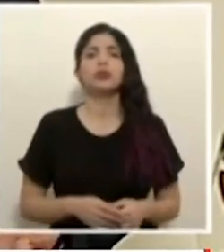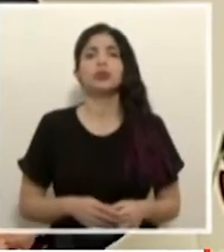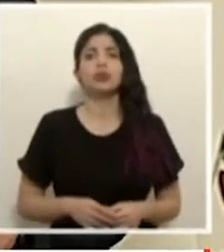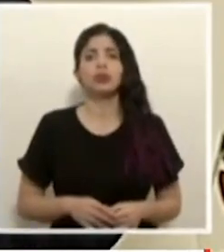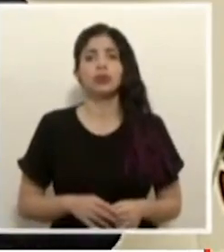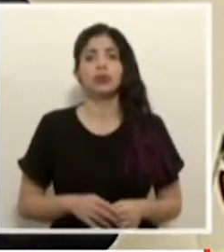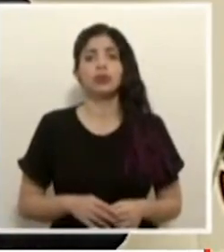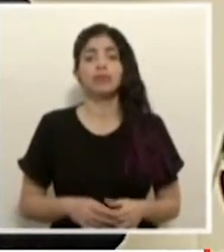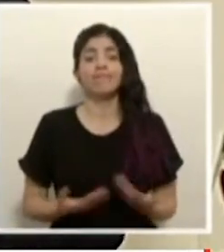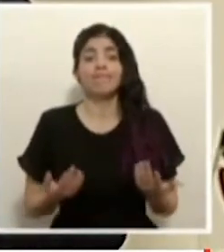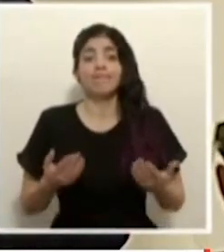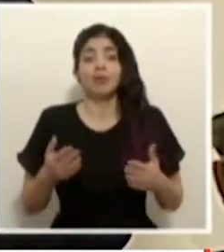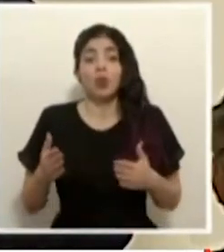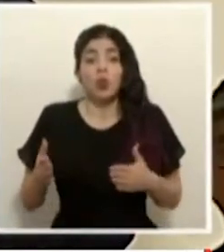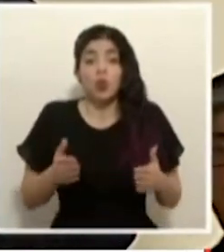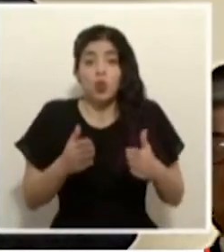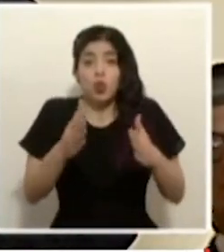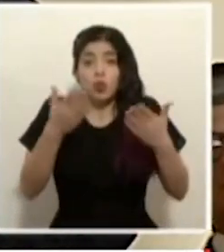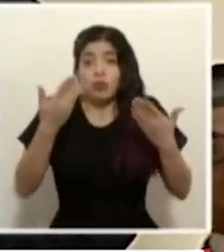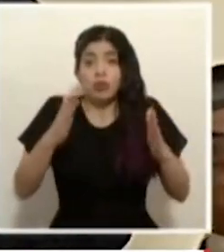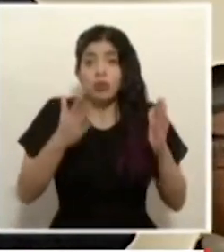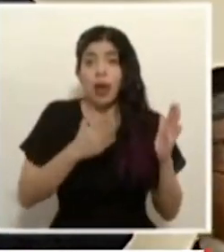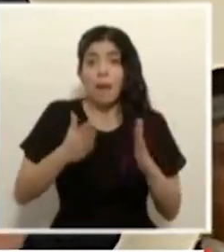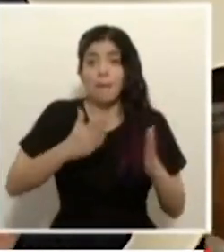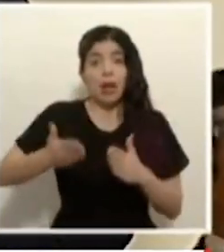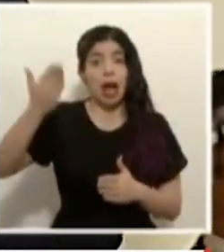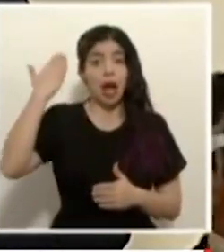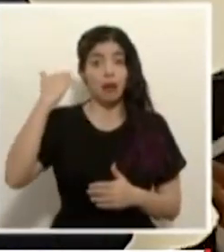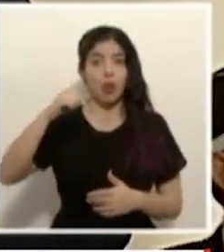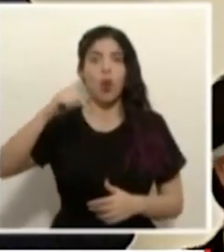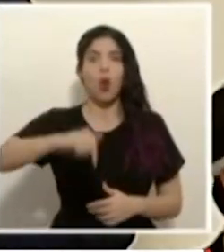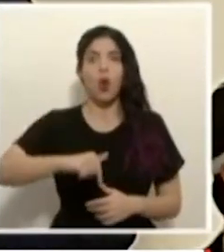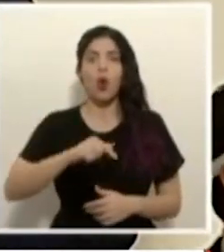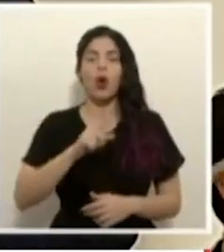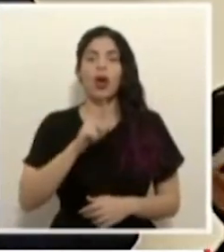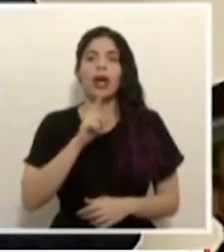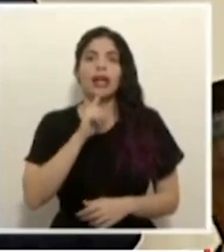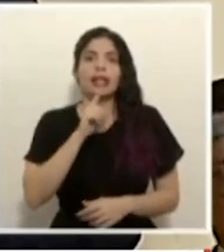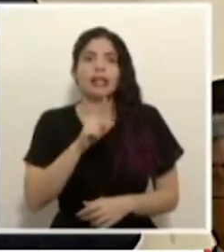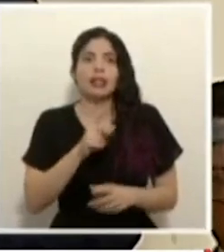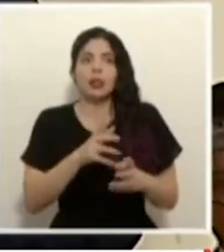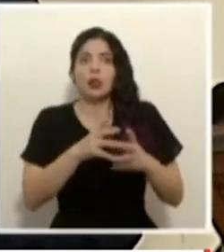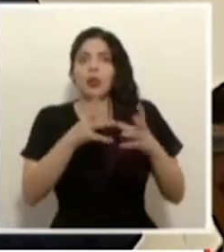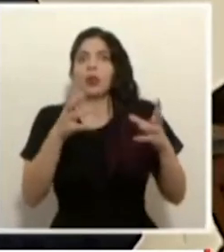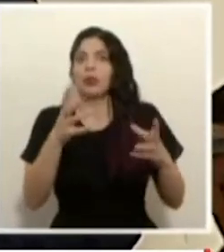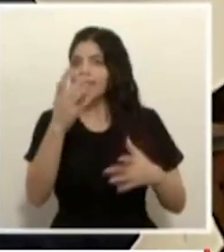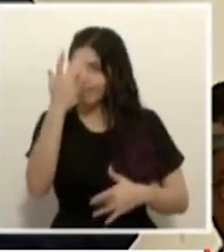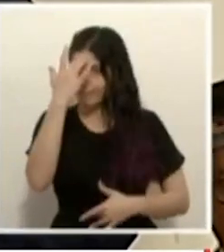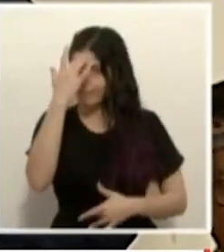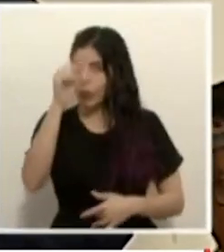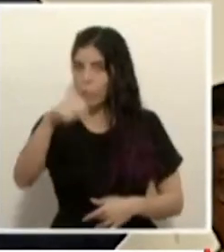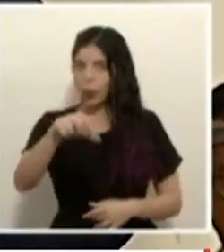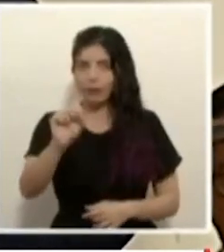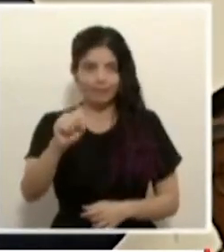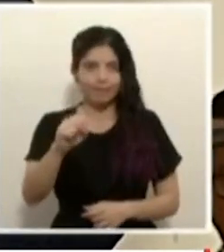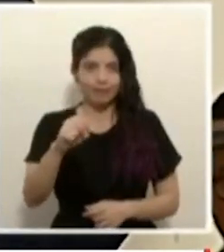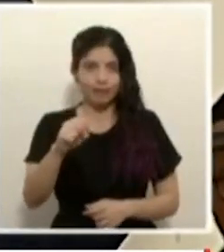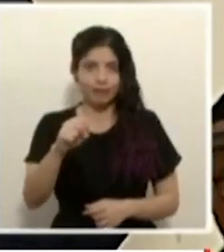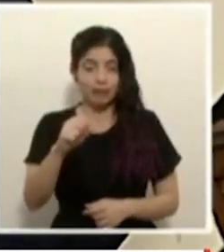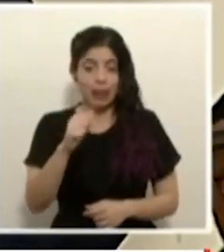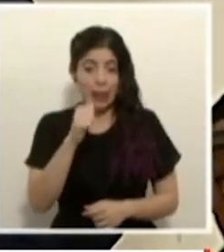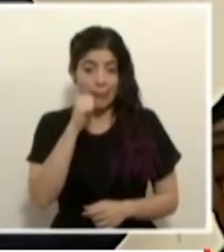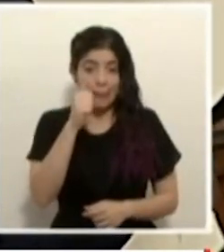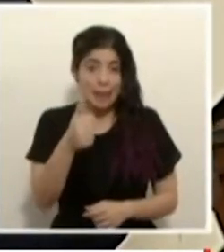de una ruta que se ha trazado hoy ciertamente hay una cantidad importante de casos mañana